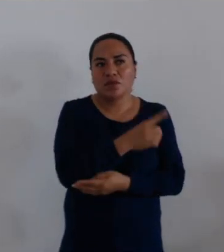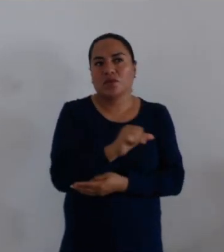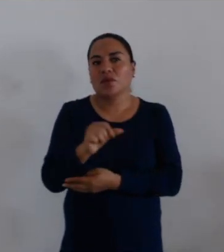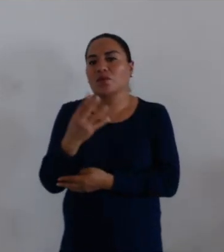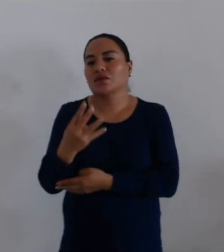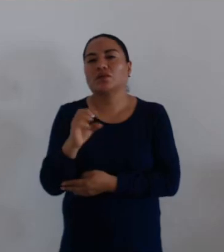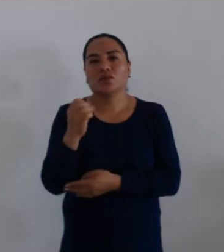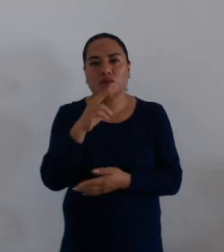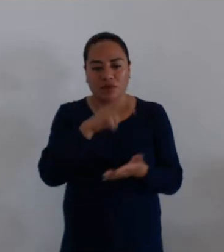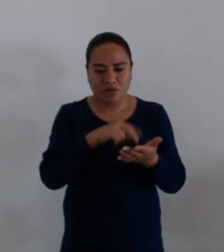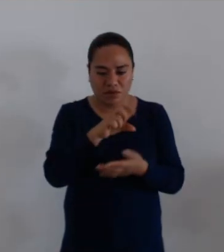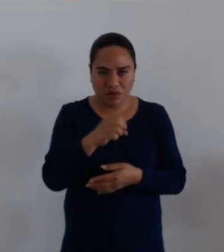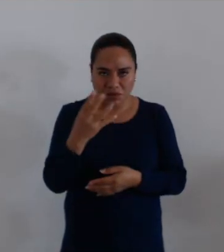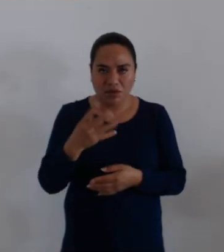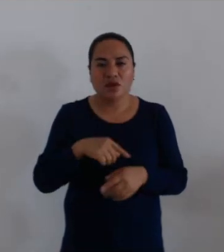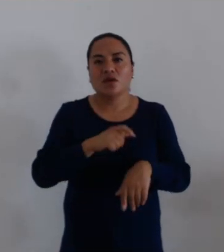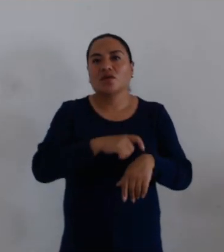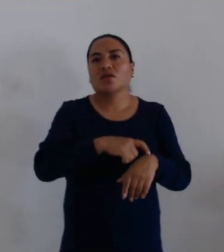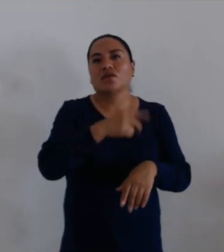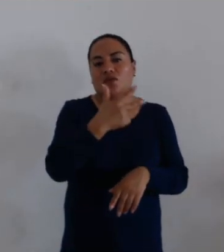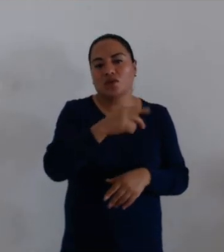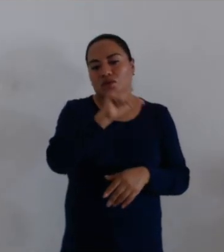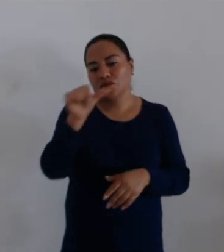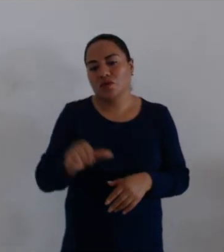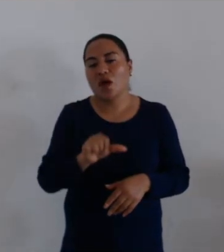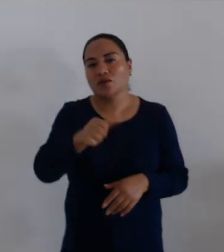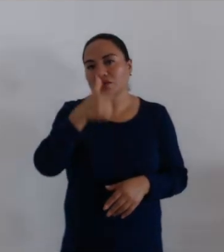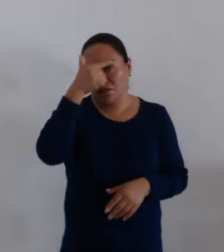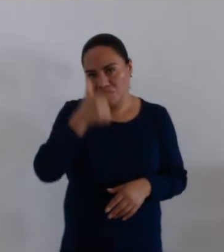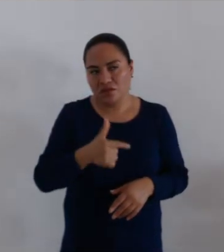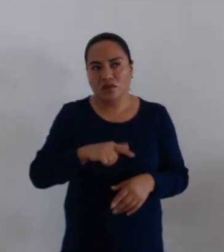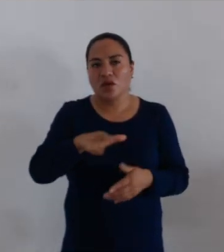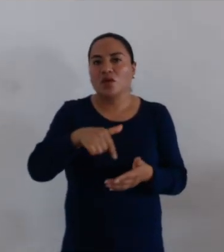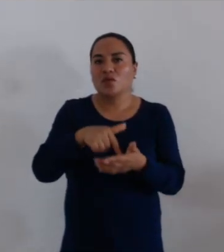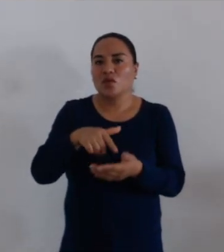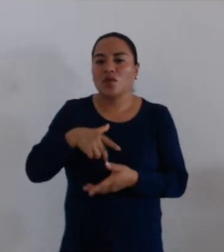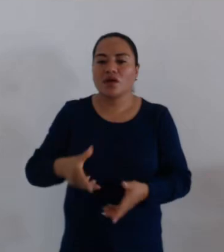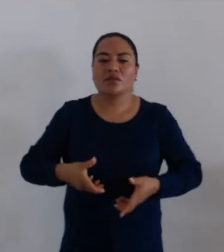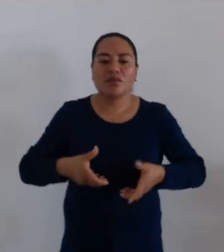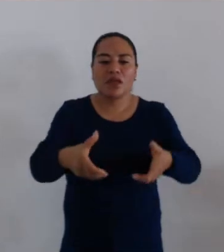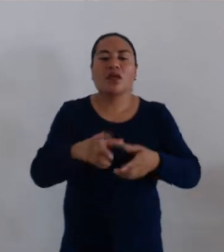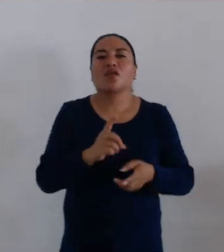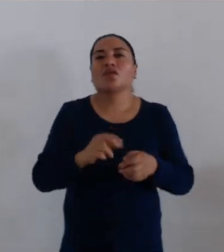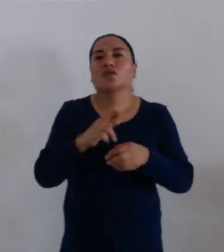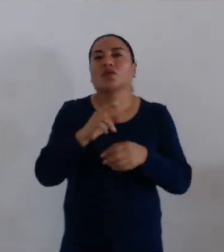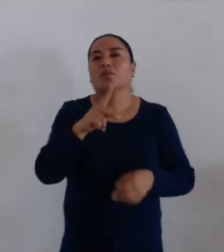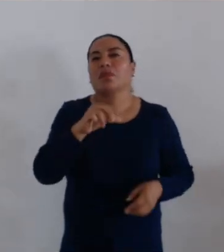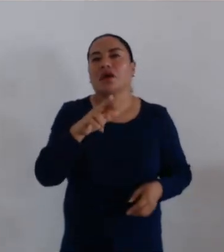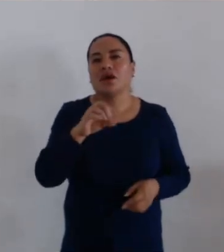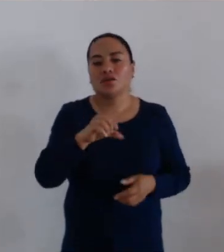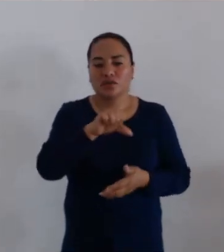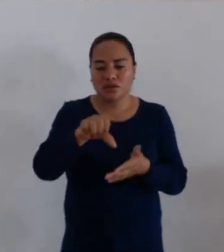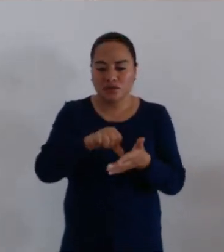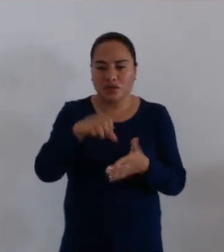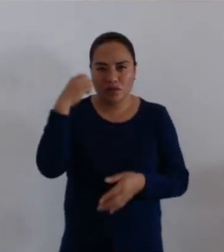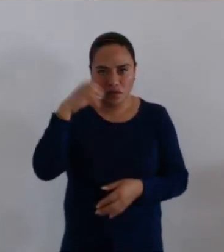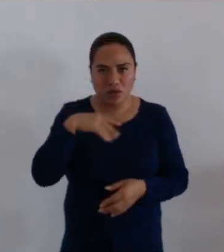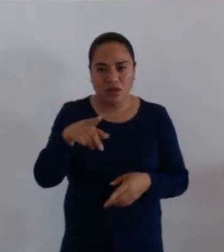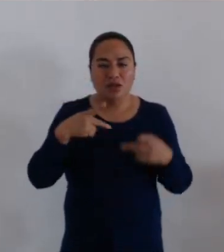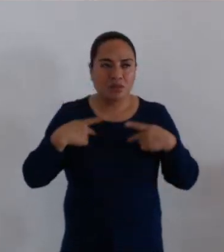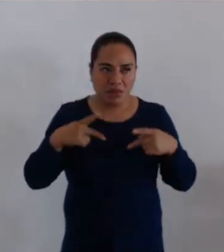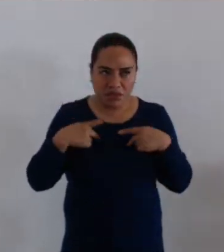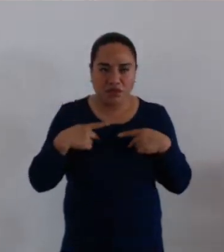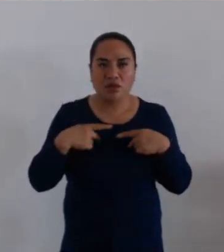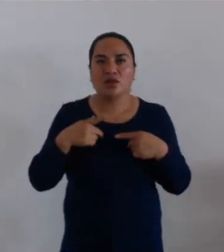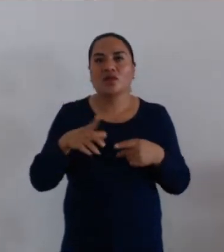de 2024, en un horario de 8 a 23 horas, a ubicarse en calle Doctor Pardo, Centro Oaxaca, a las personas